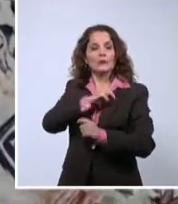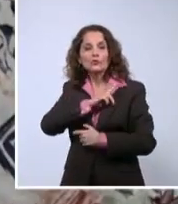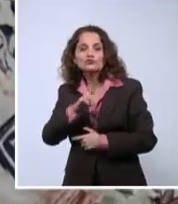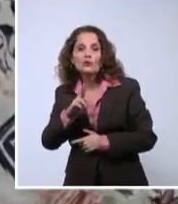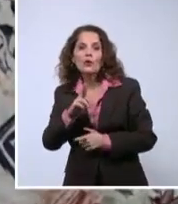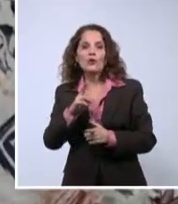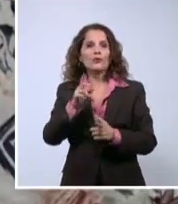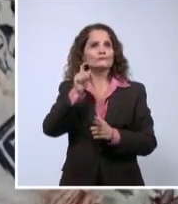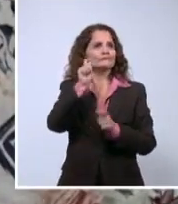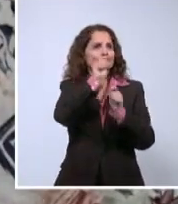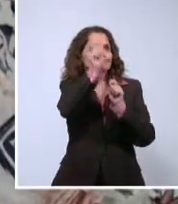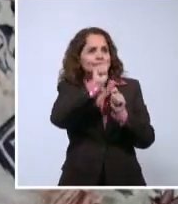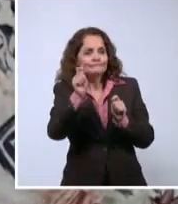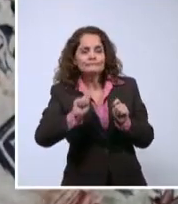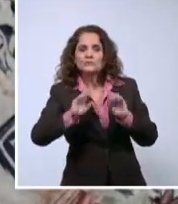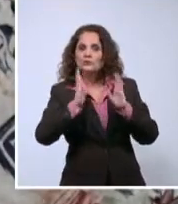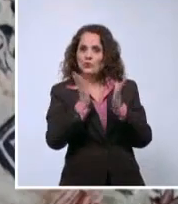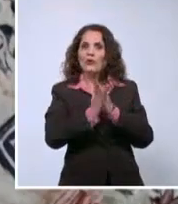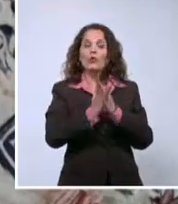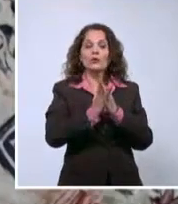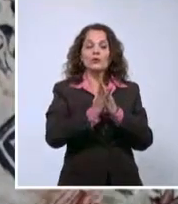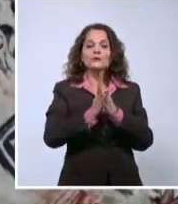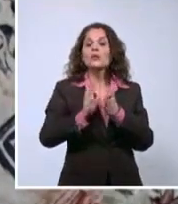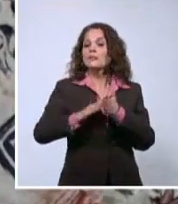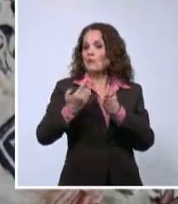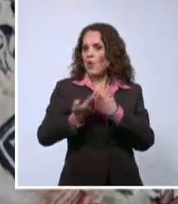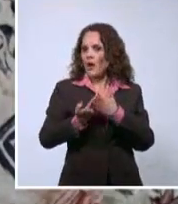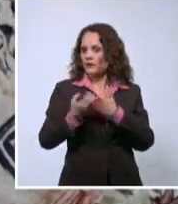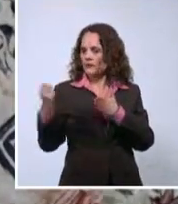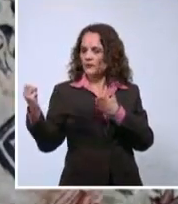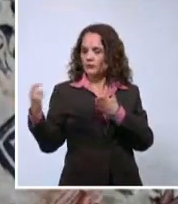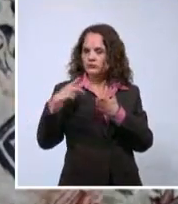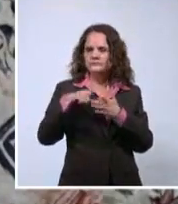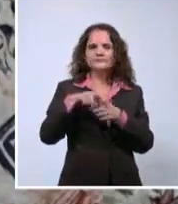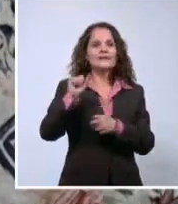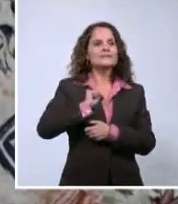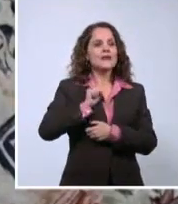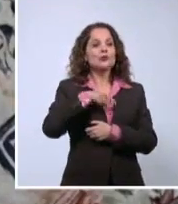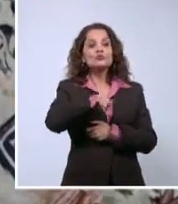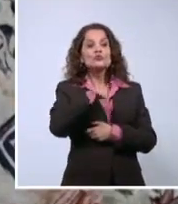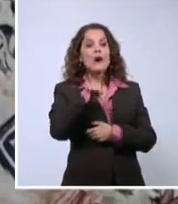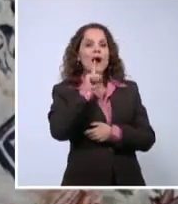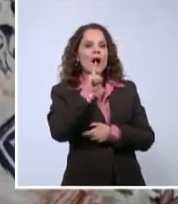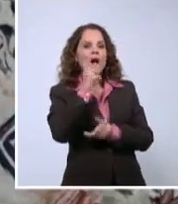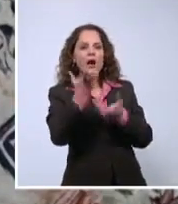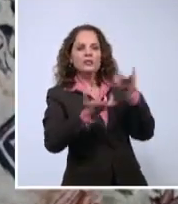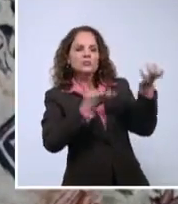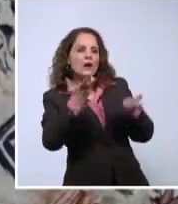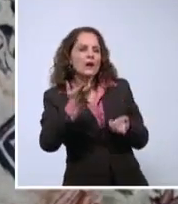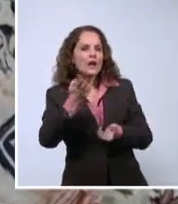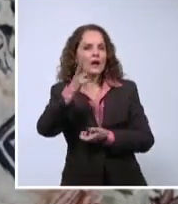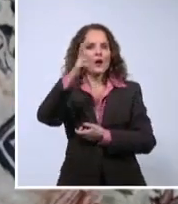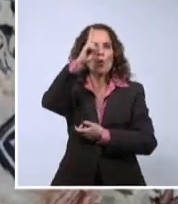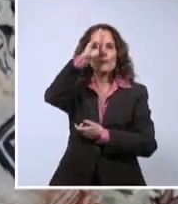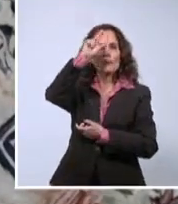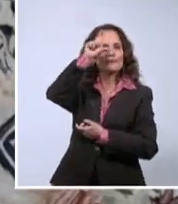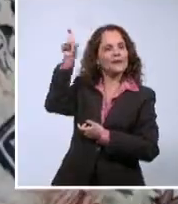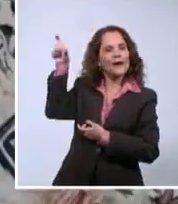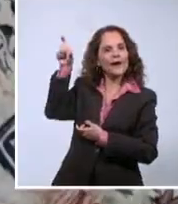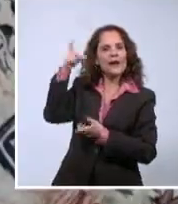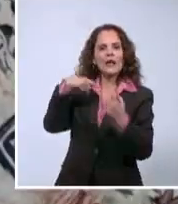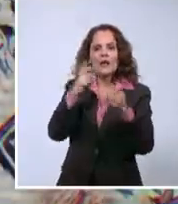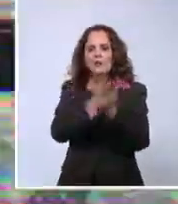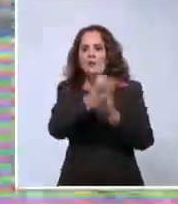Y entonces, ya después me pone la segunda, ¿ve? De darle candela, lo mismo que un hospital, a un sector, a un estrés. De